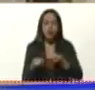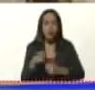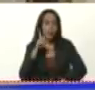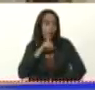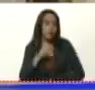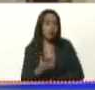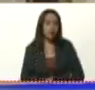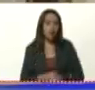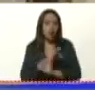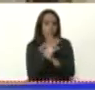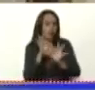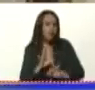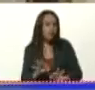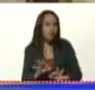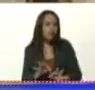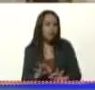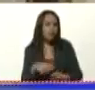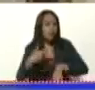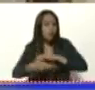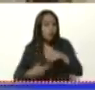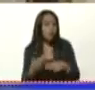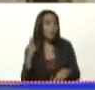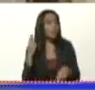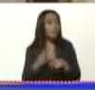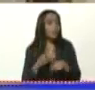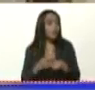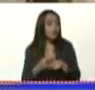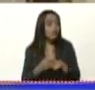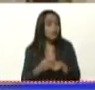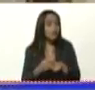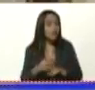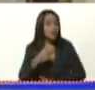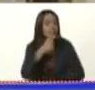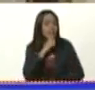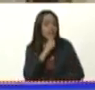situación tan amenazante, tan difícil, tan crítica.